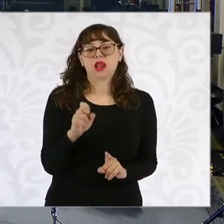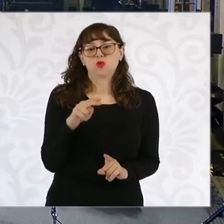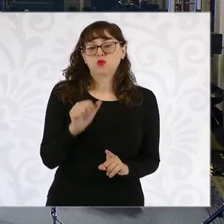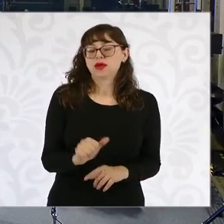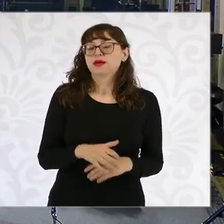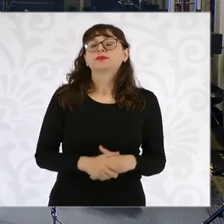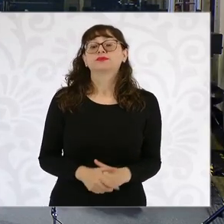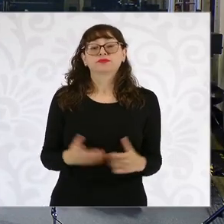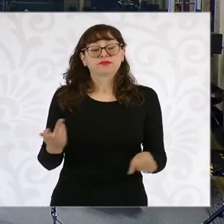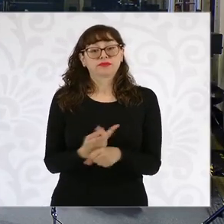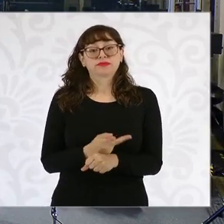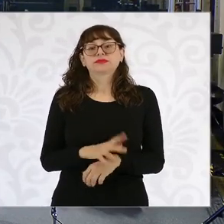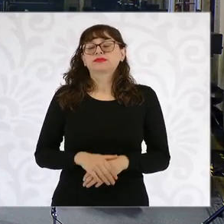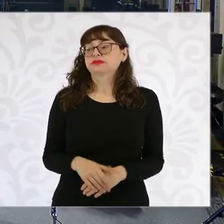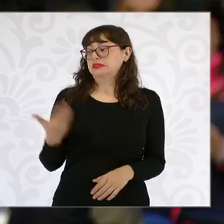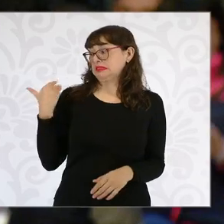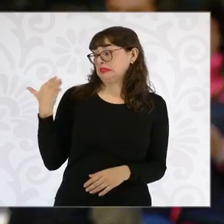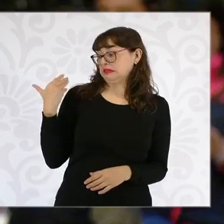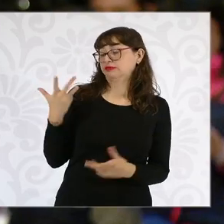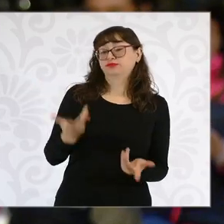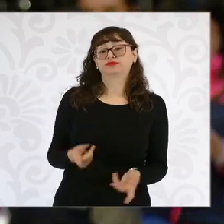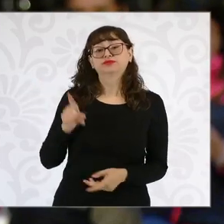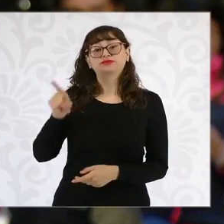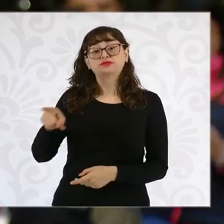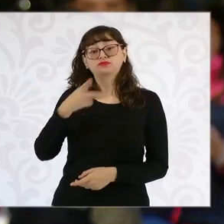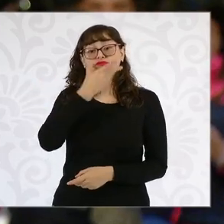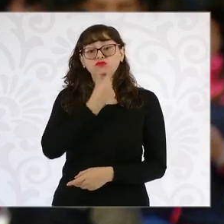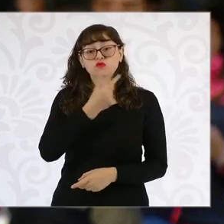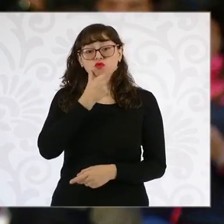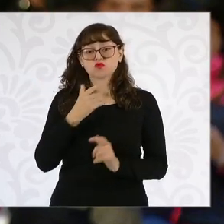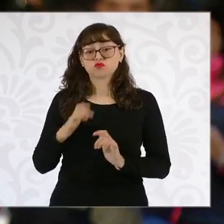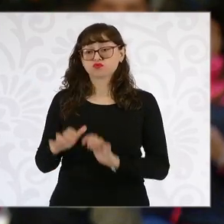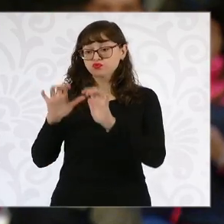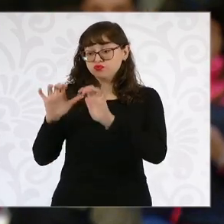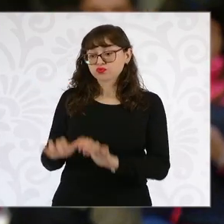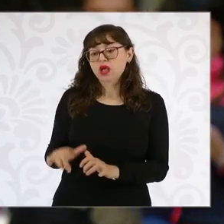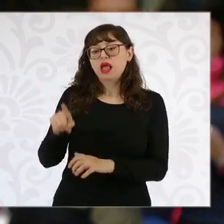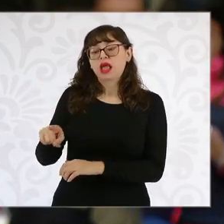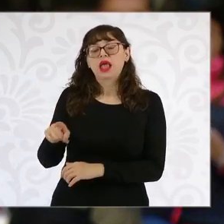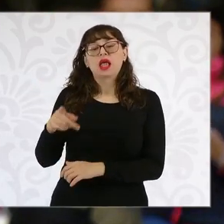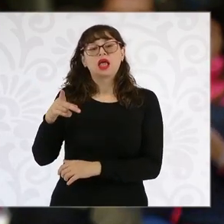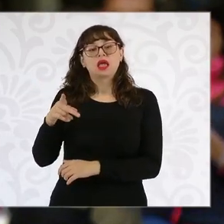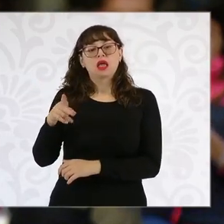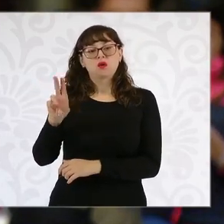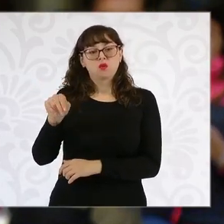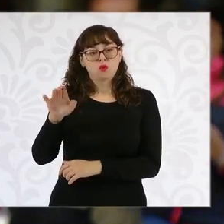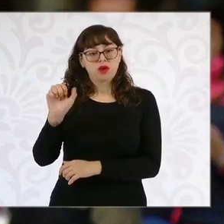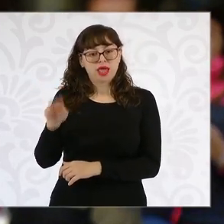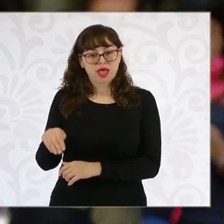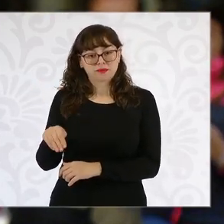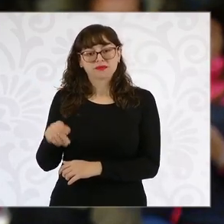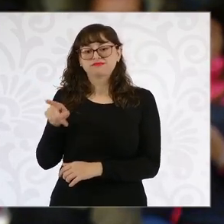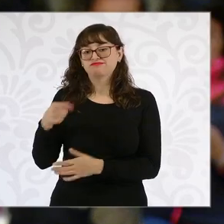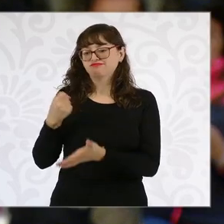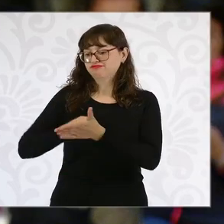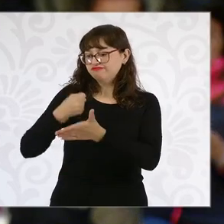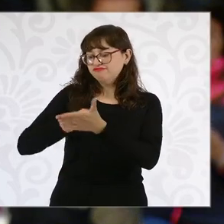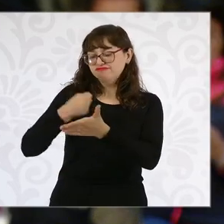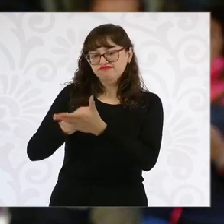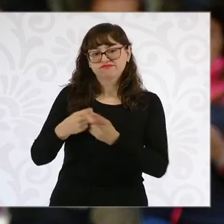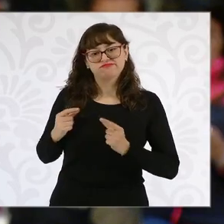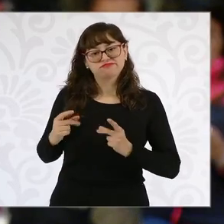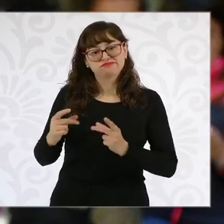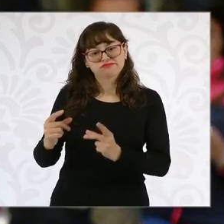años de una ejecución extrajudicial en contra de un tesista de la Universidad Nacional Autónoma de México, activista, él también